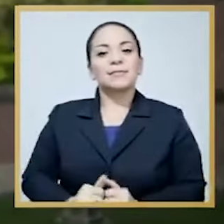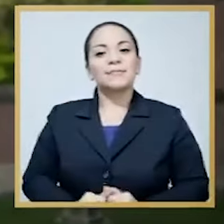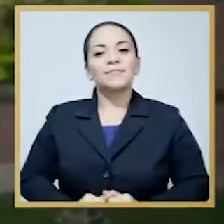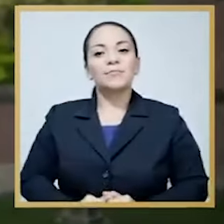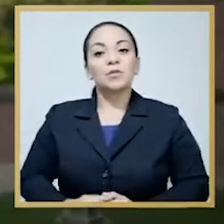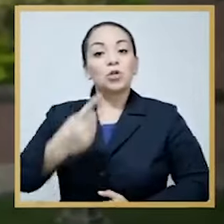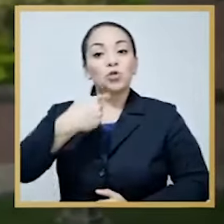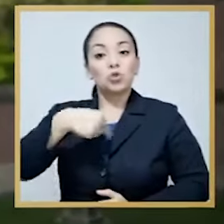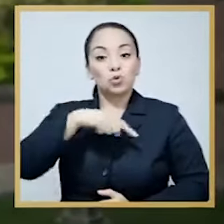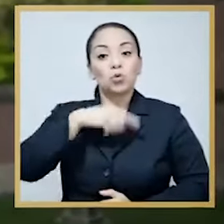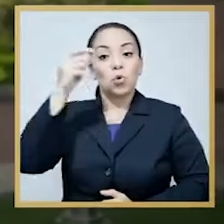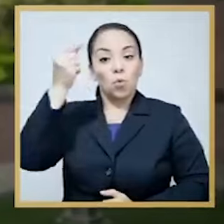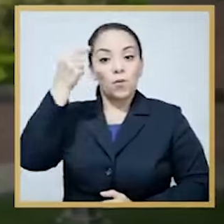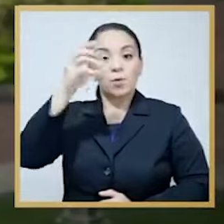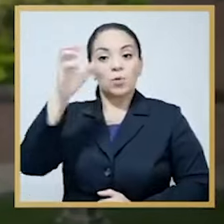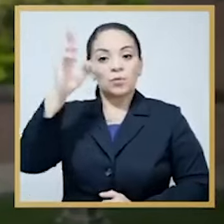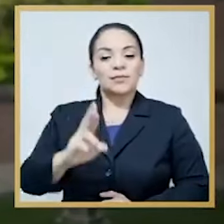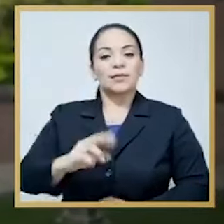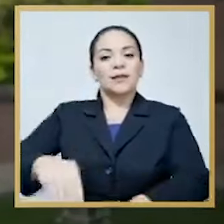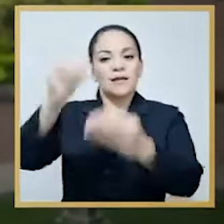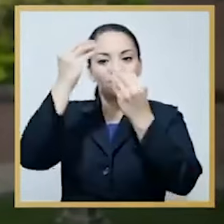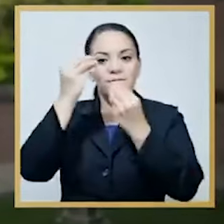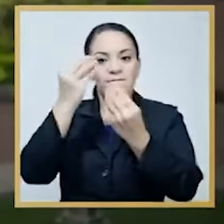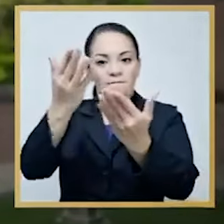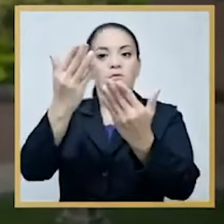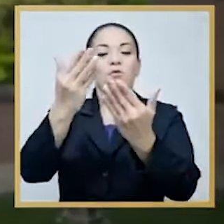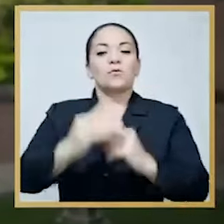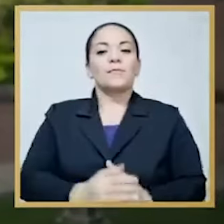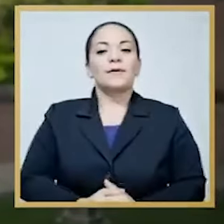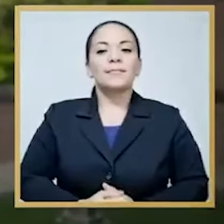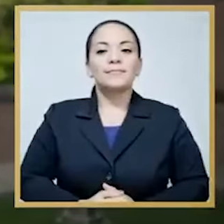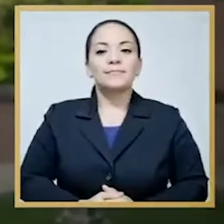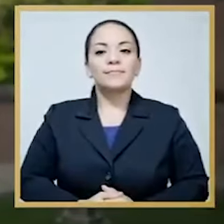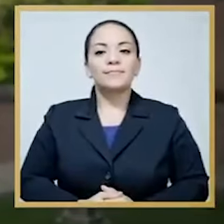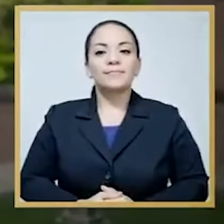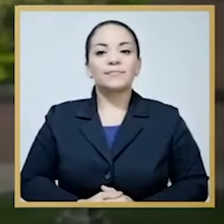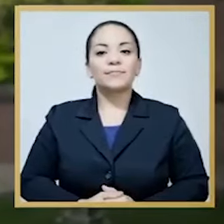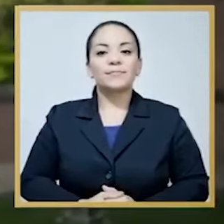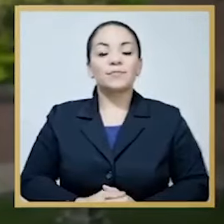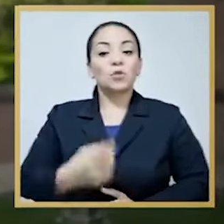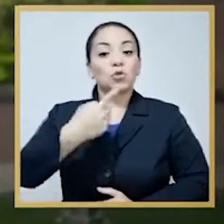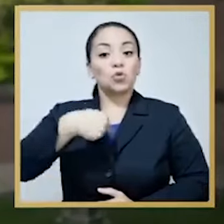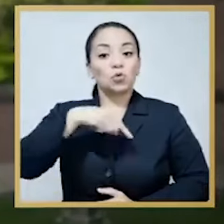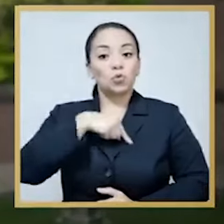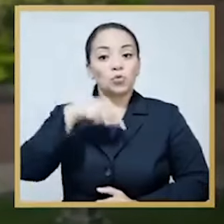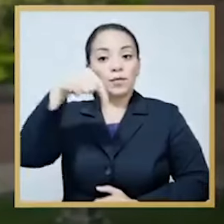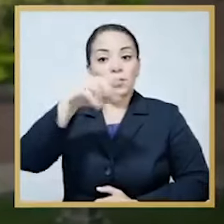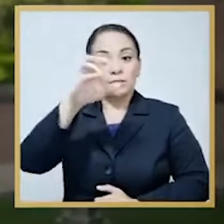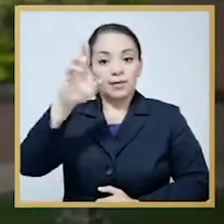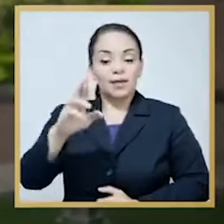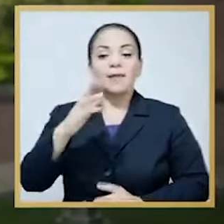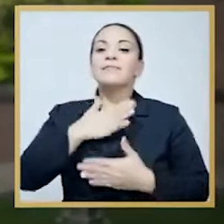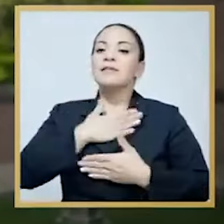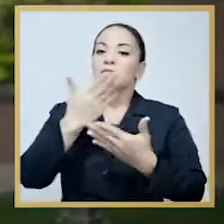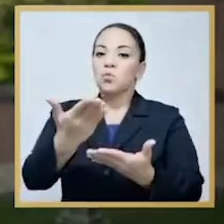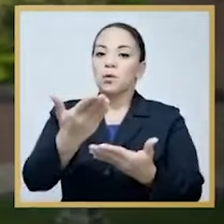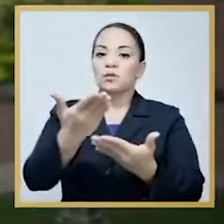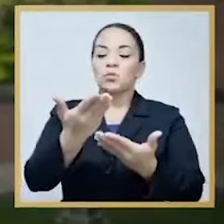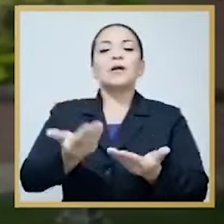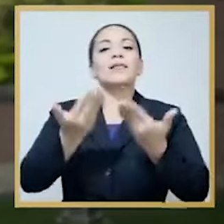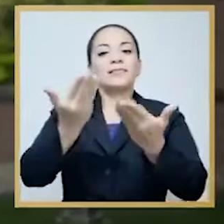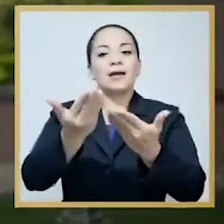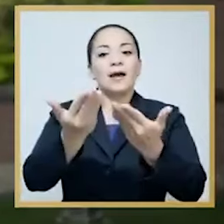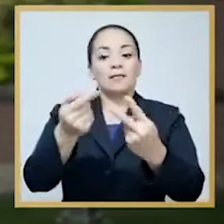medio el gobierno de la república, por mi medio, anuncia que estamos dispuestos a otorgar